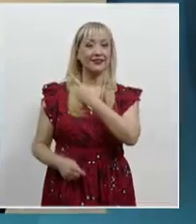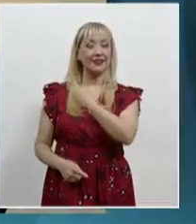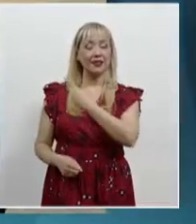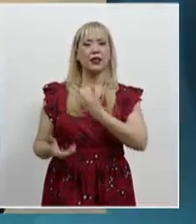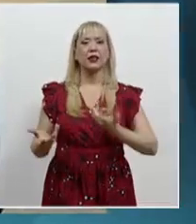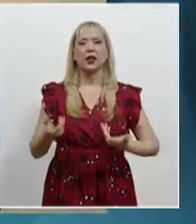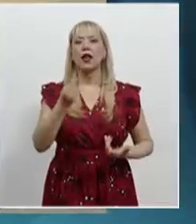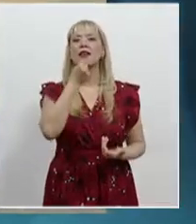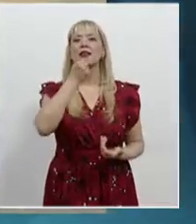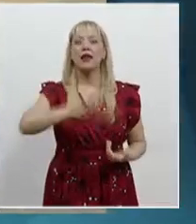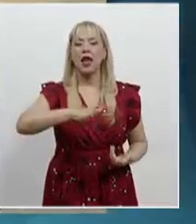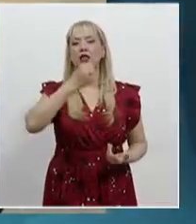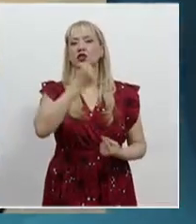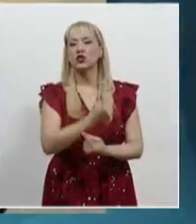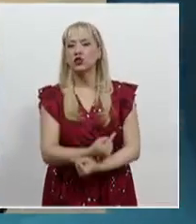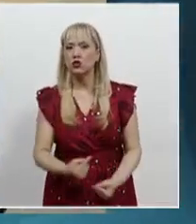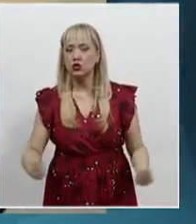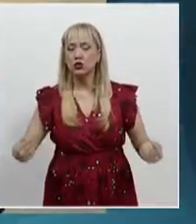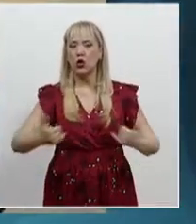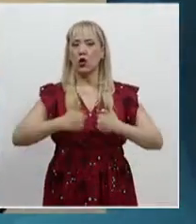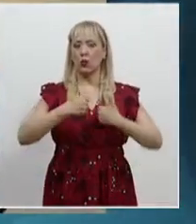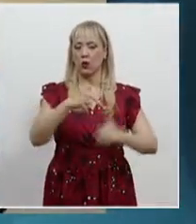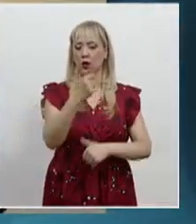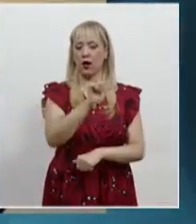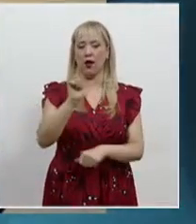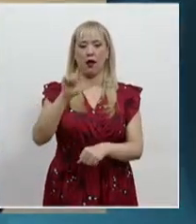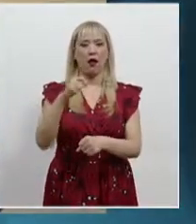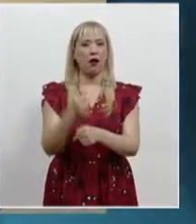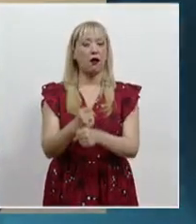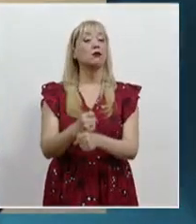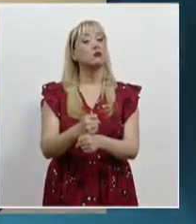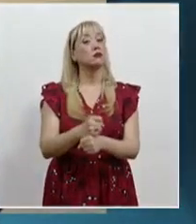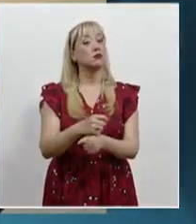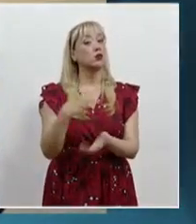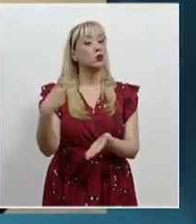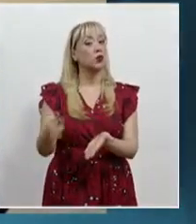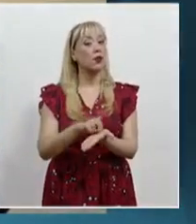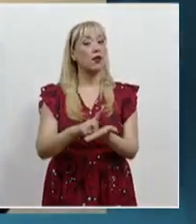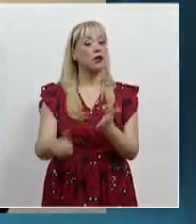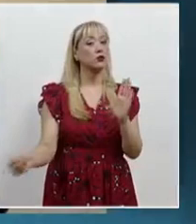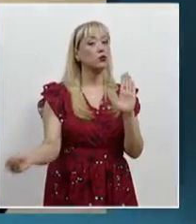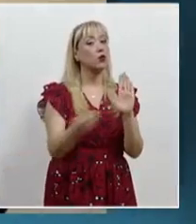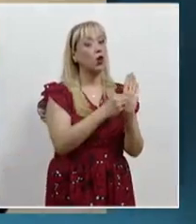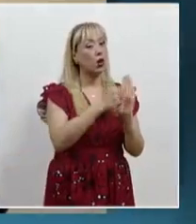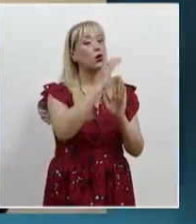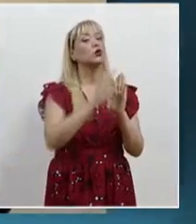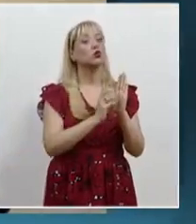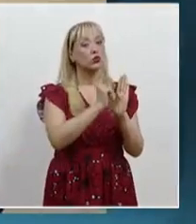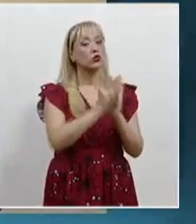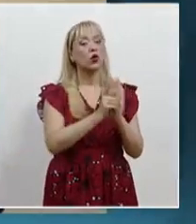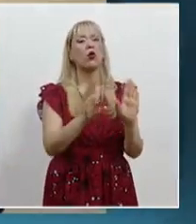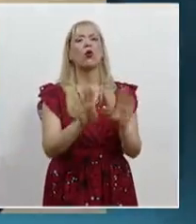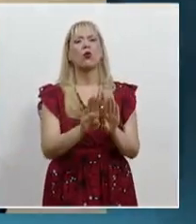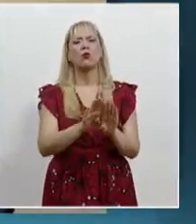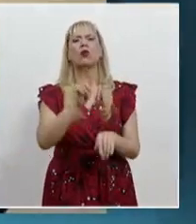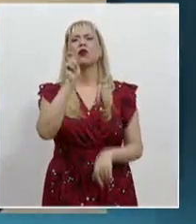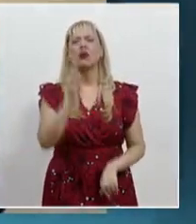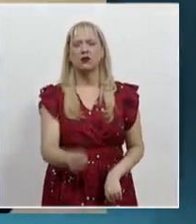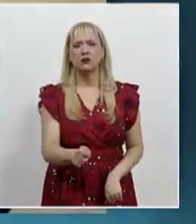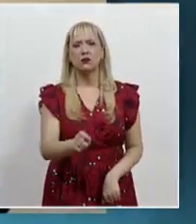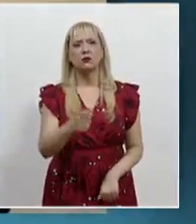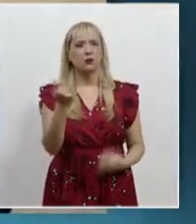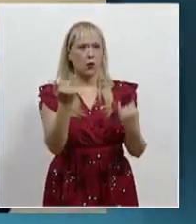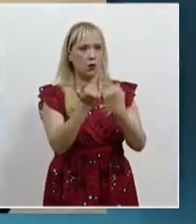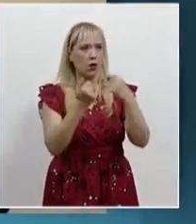Reconocer a niñas y niños derechos constitucionales actúa como contrapeso a los derechos constitucionales otorgados a